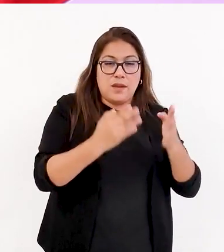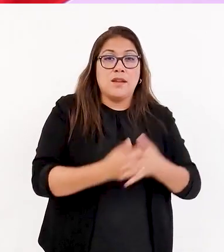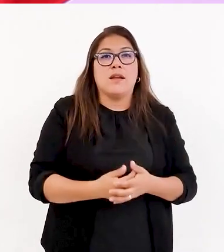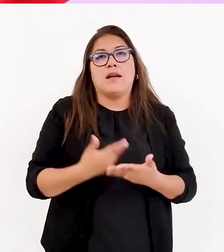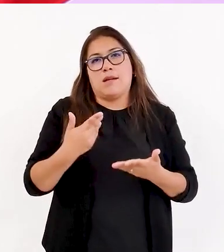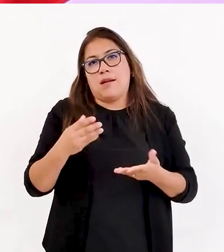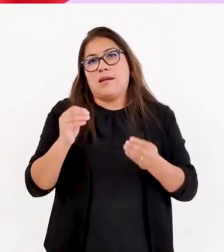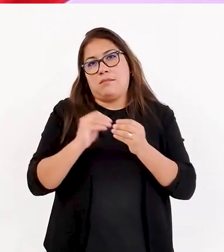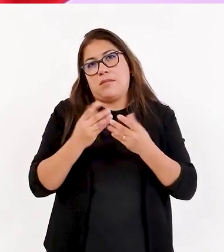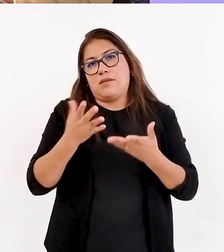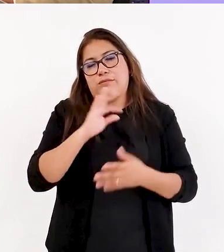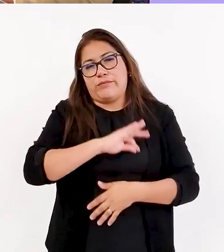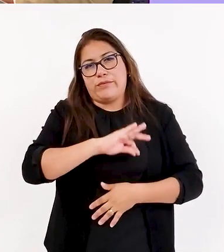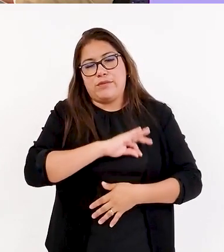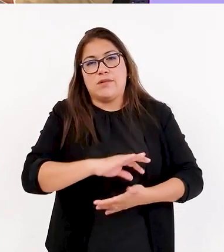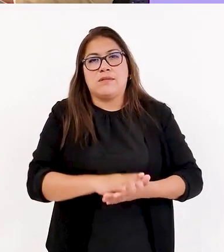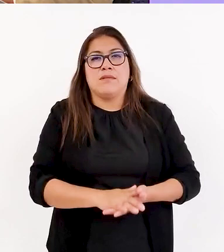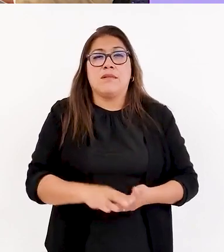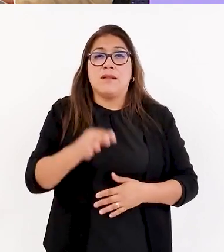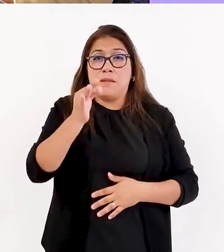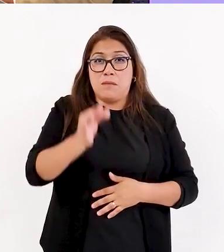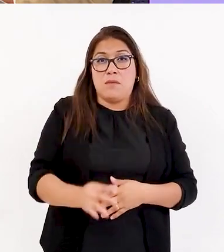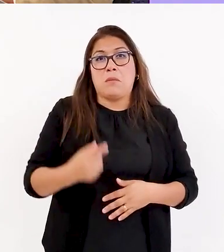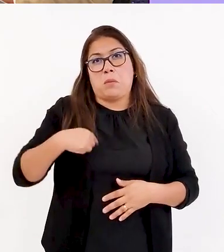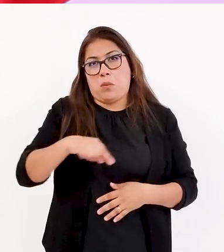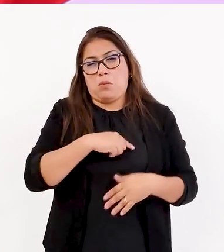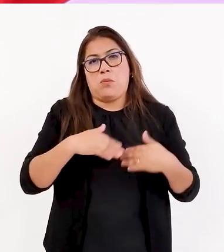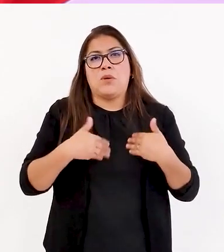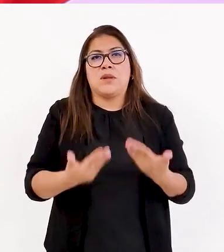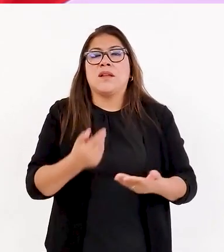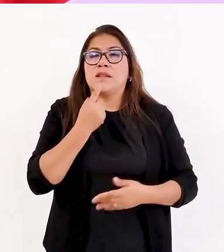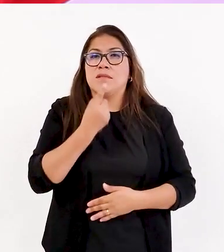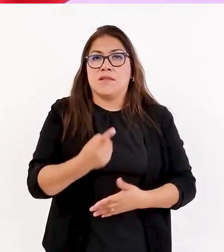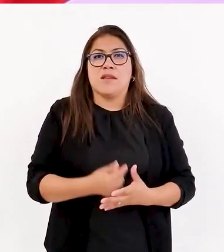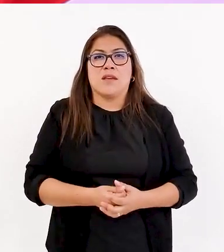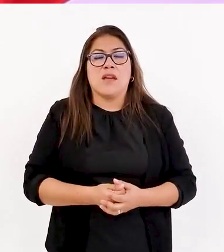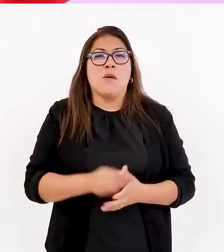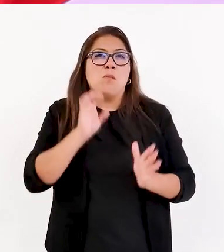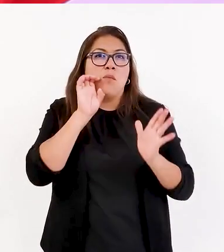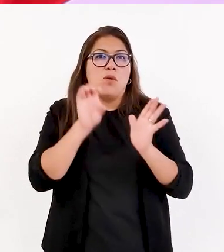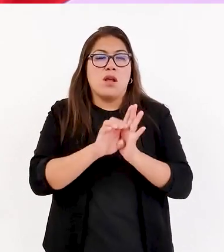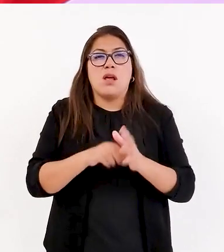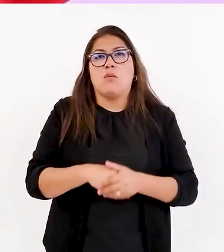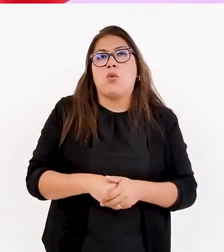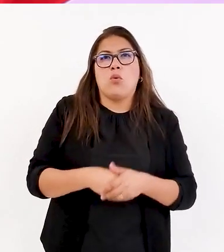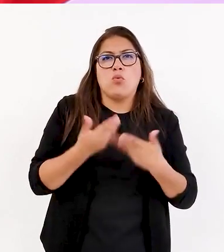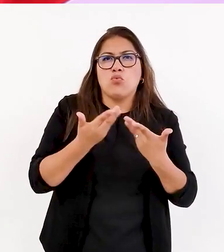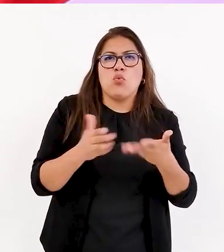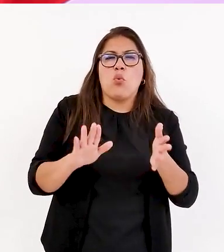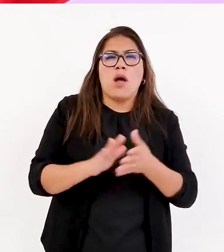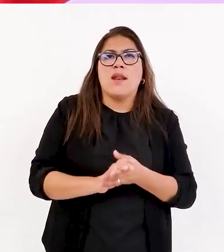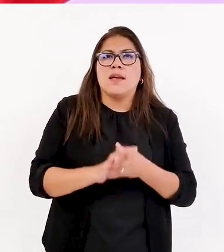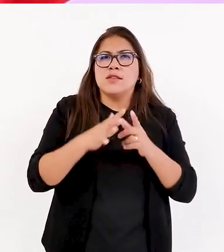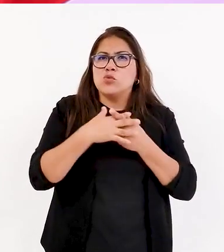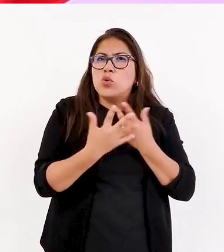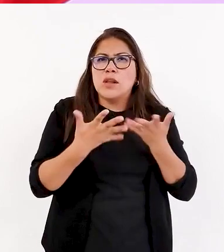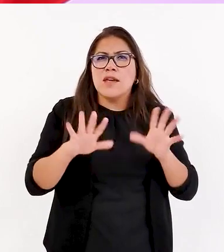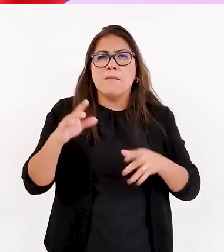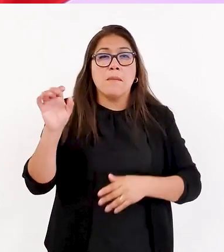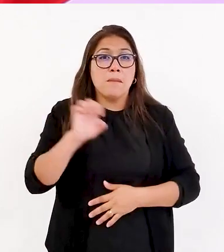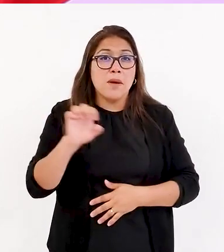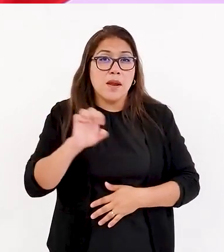digamos, es nuestra mayor ventaja. Y la verdad es que podríamos decir que para cuestiones de emergencias tenemos un